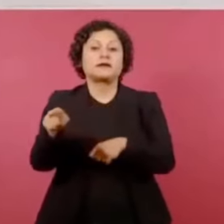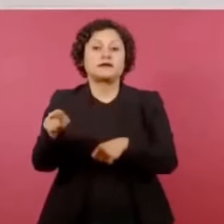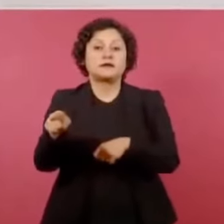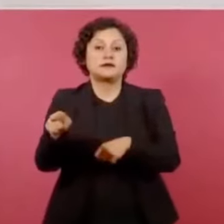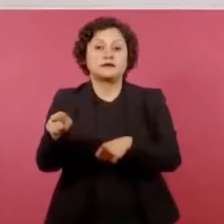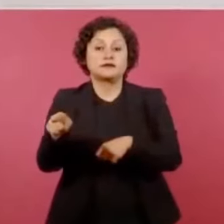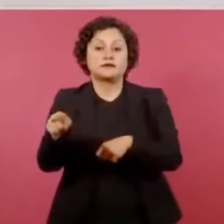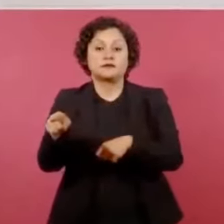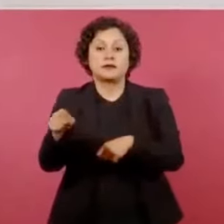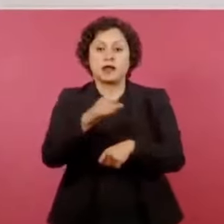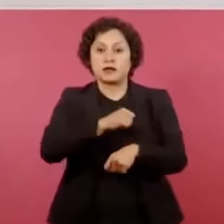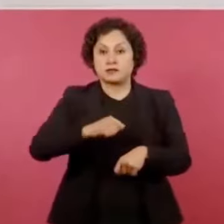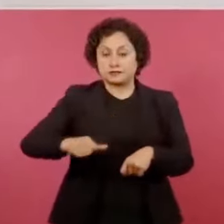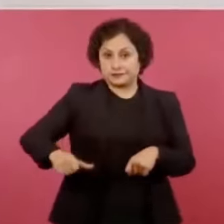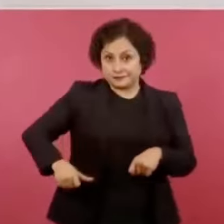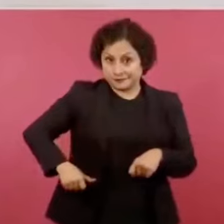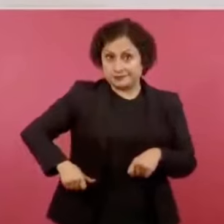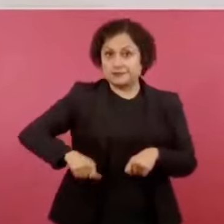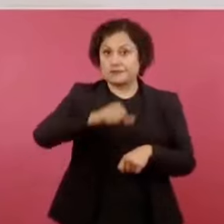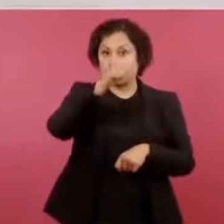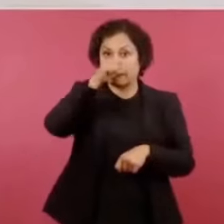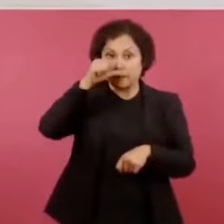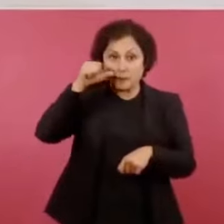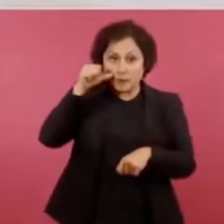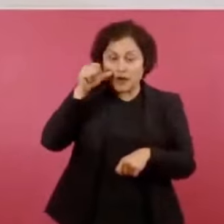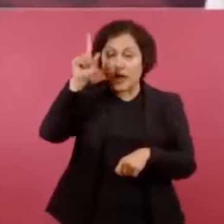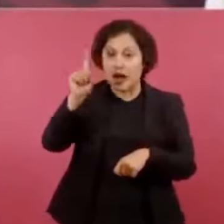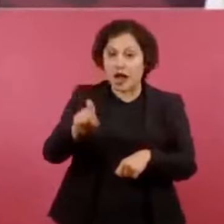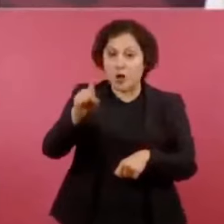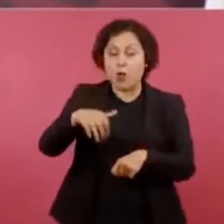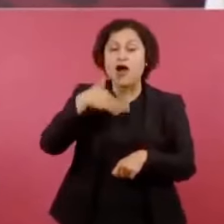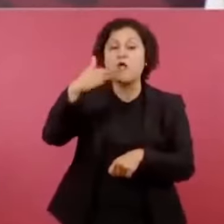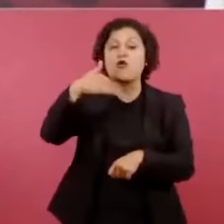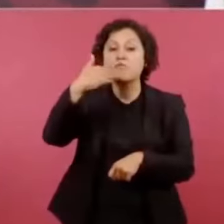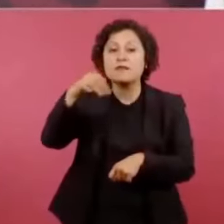Benito Juárez, aquí en la ciudad, ahí están,